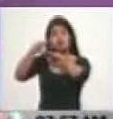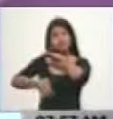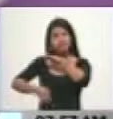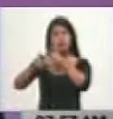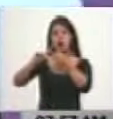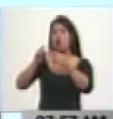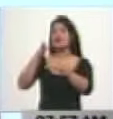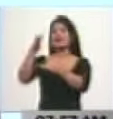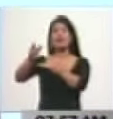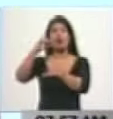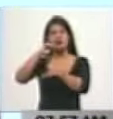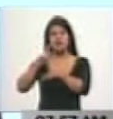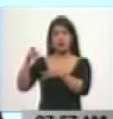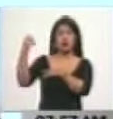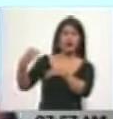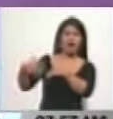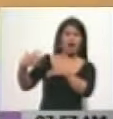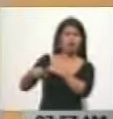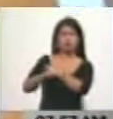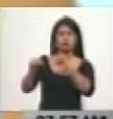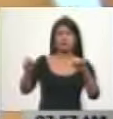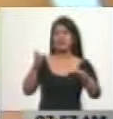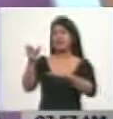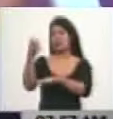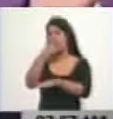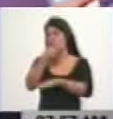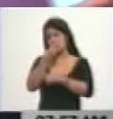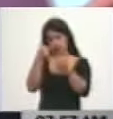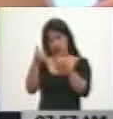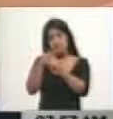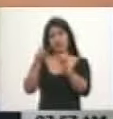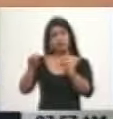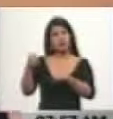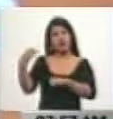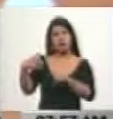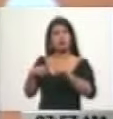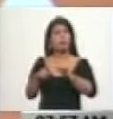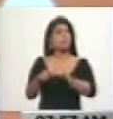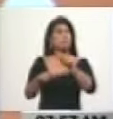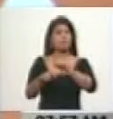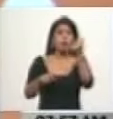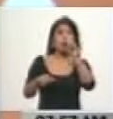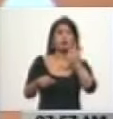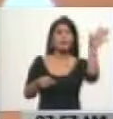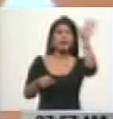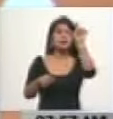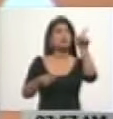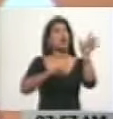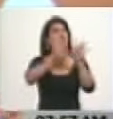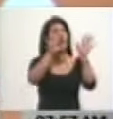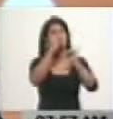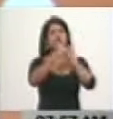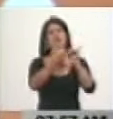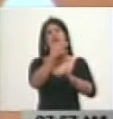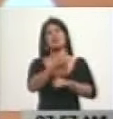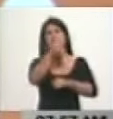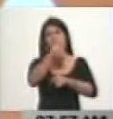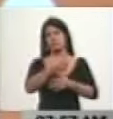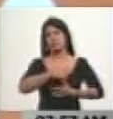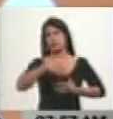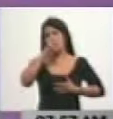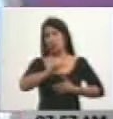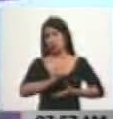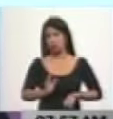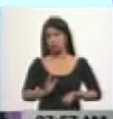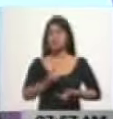o visitar algunos espacios hermosos de Venezuela, que irme para el exterior. ¿Cómo potenciar ese turismo social que también sea,